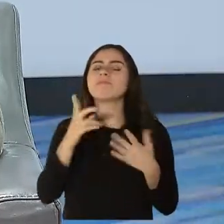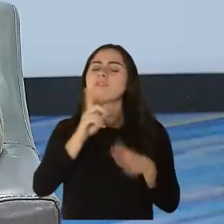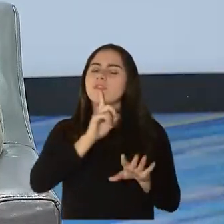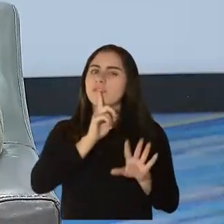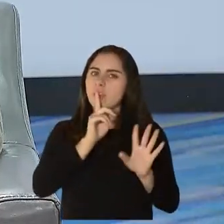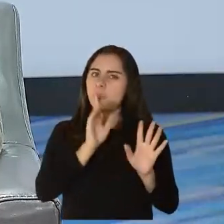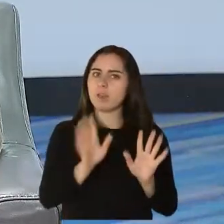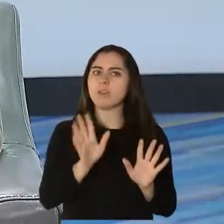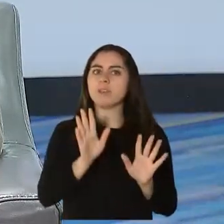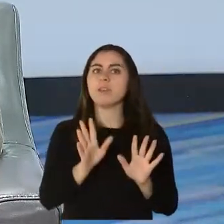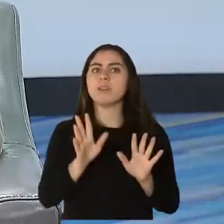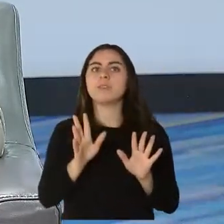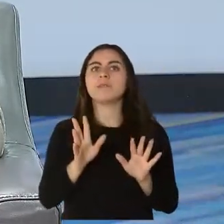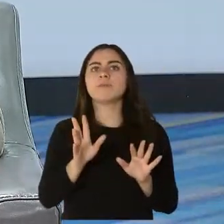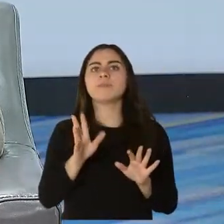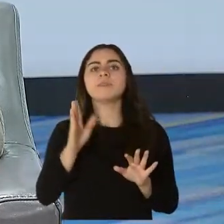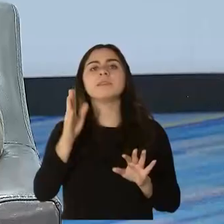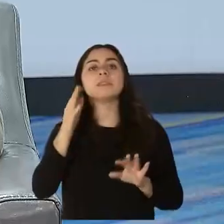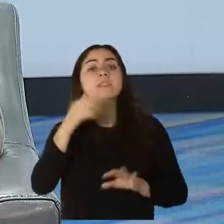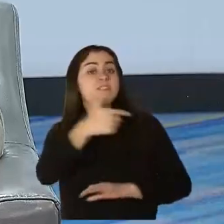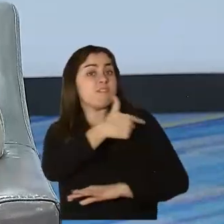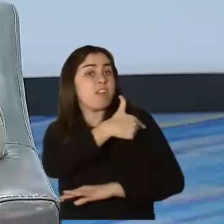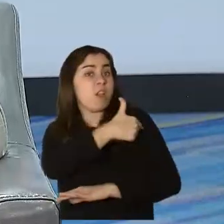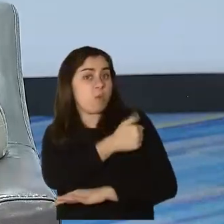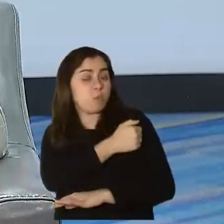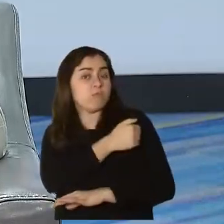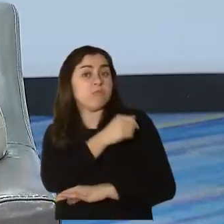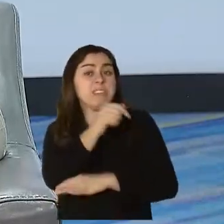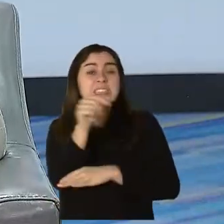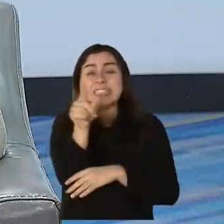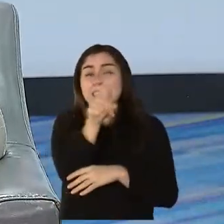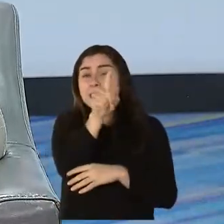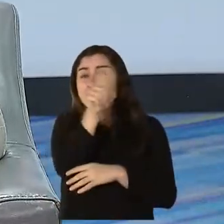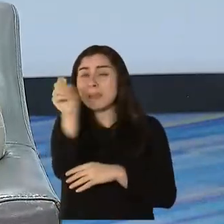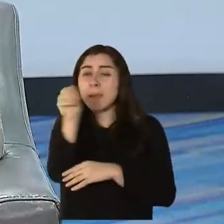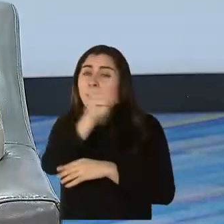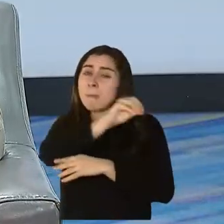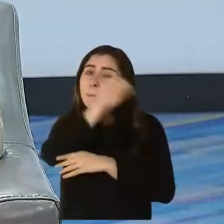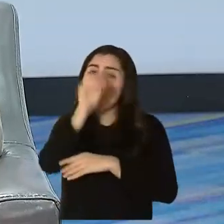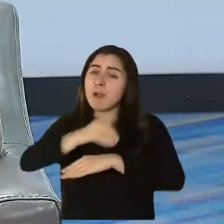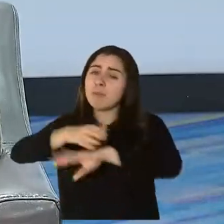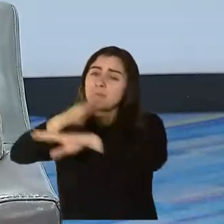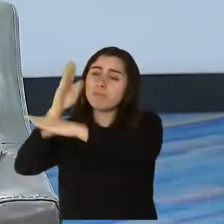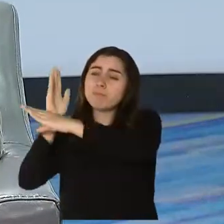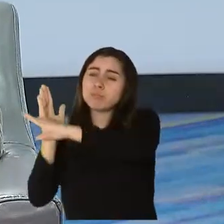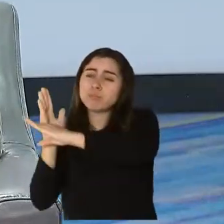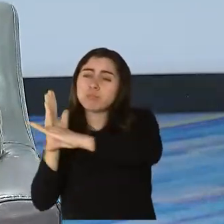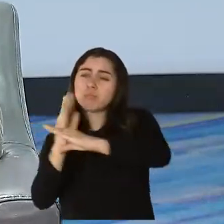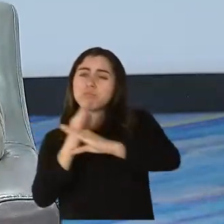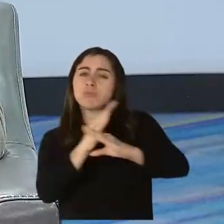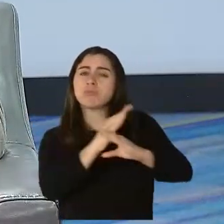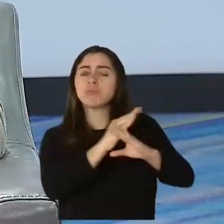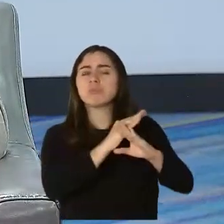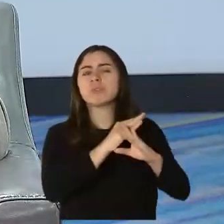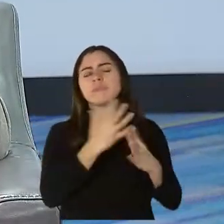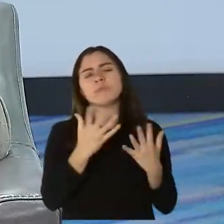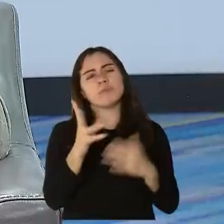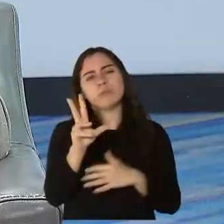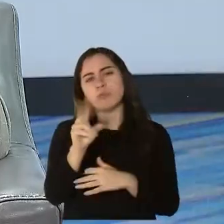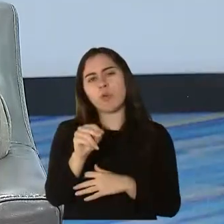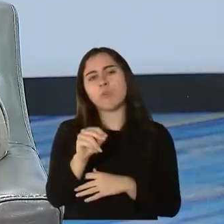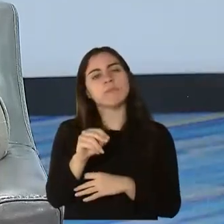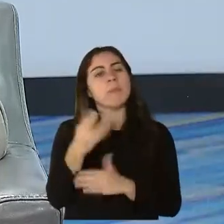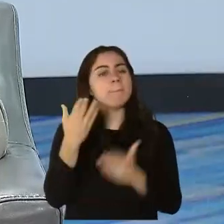% la efectividad de que te va a evitar toda la enfermedad progresiva, te puede dar la enfermedad. Pero